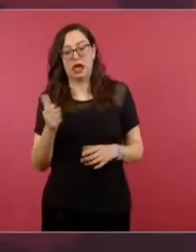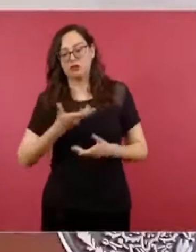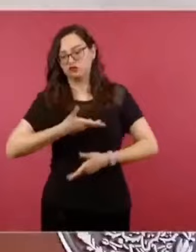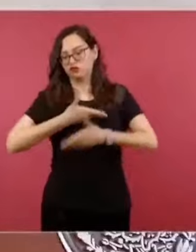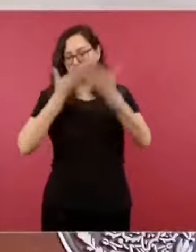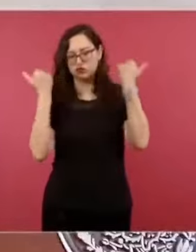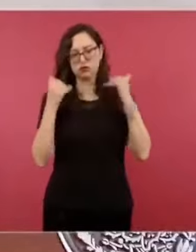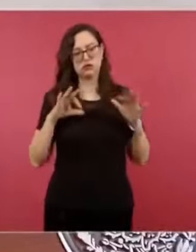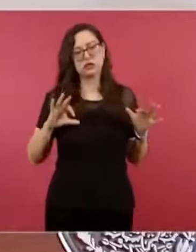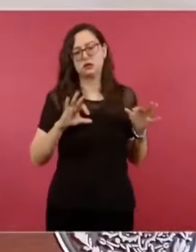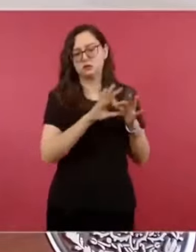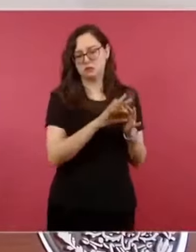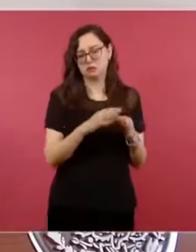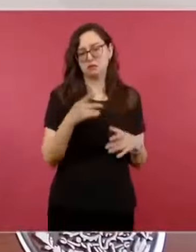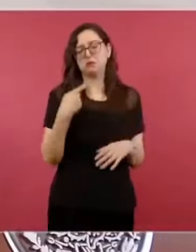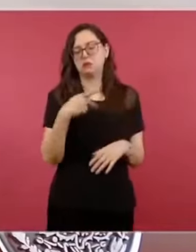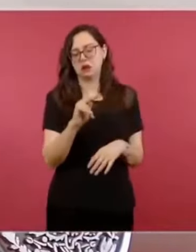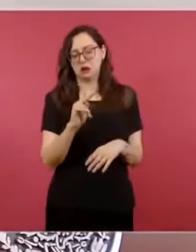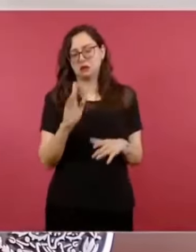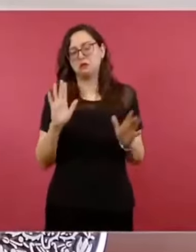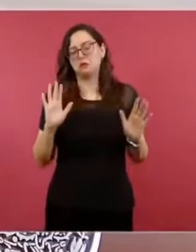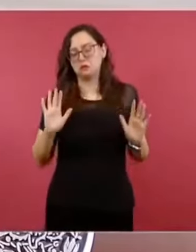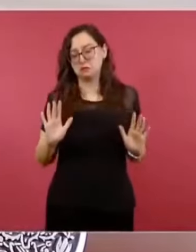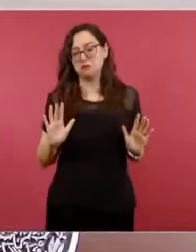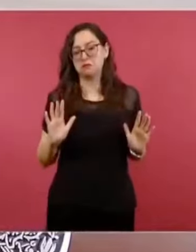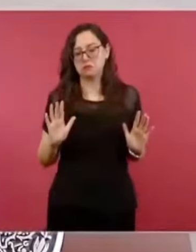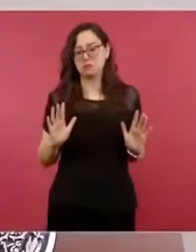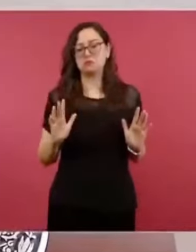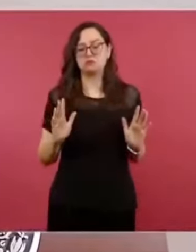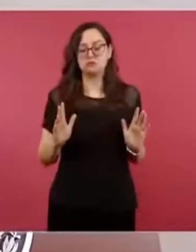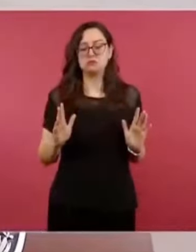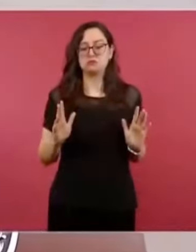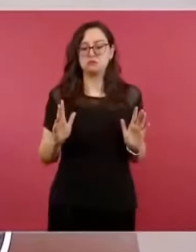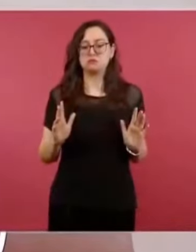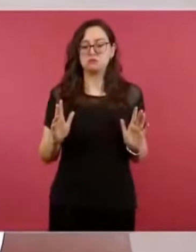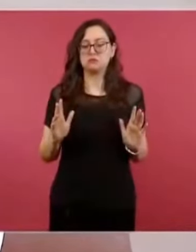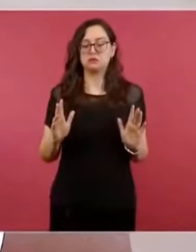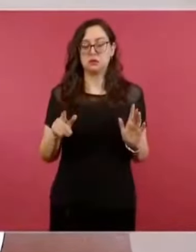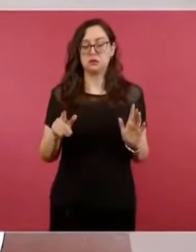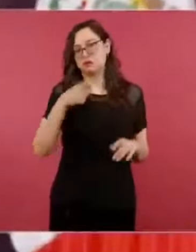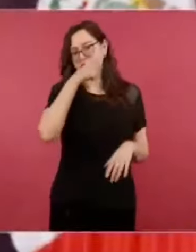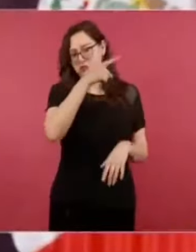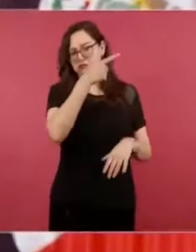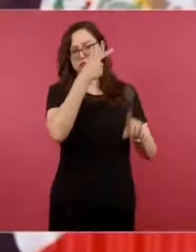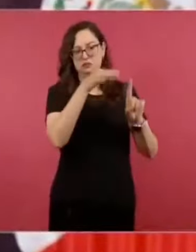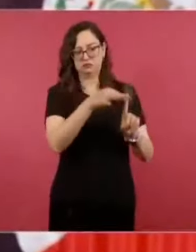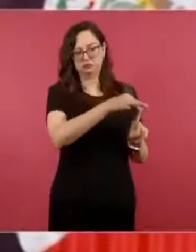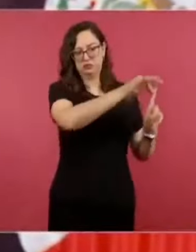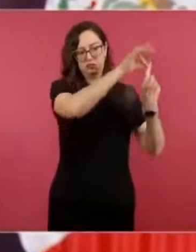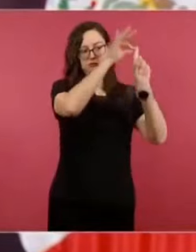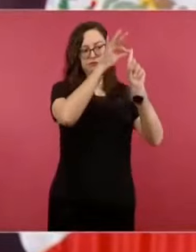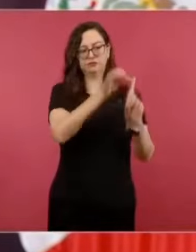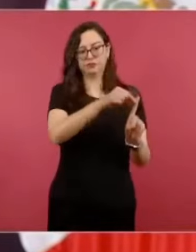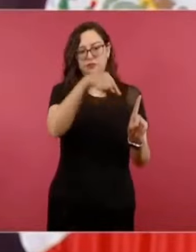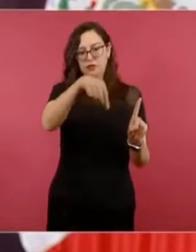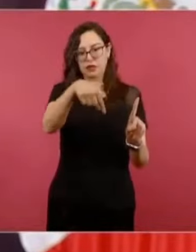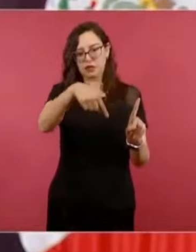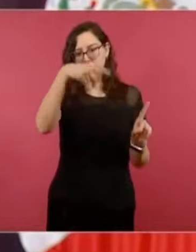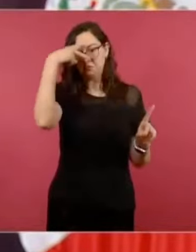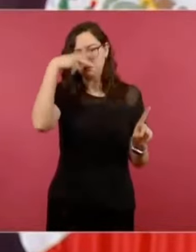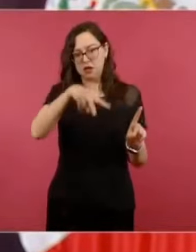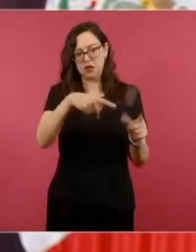con vínculos con los grupos conservadores de México,